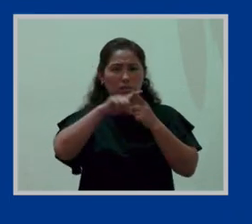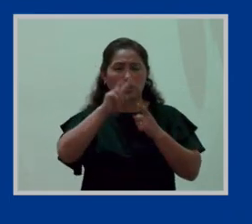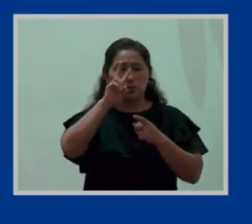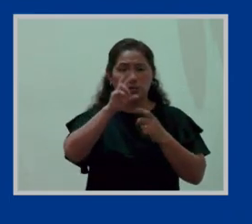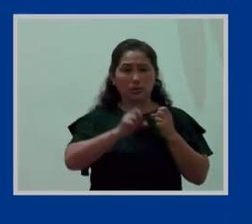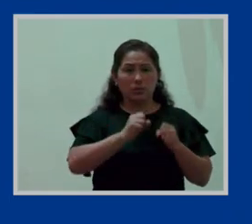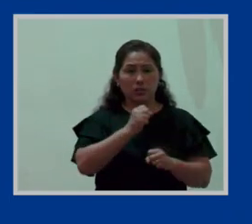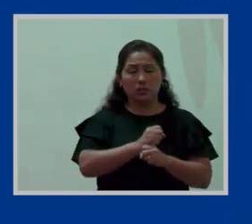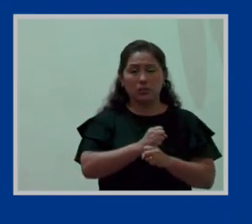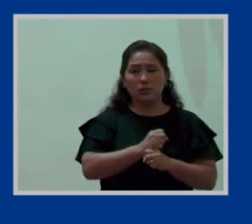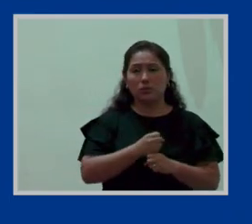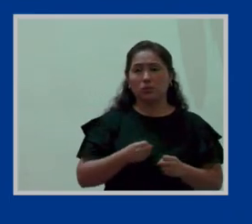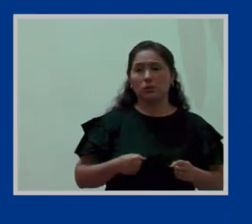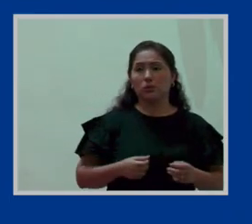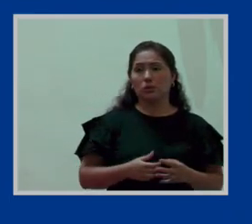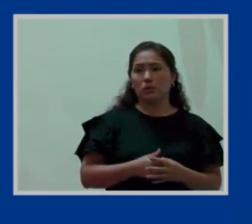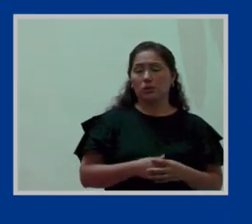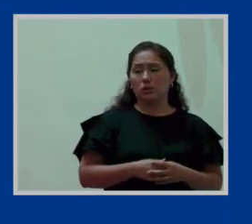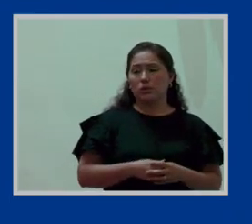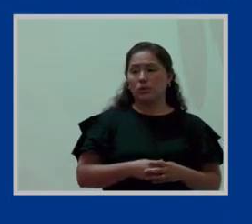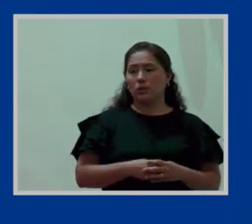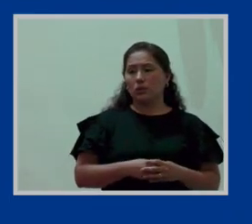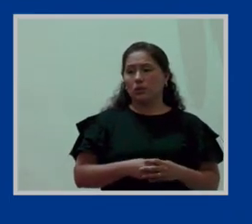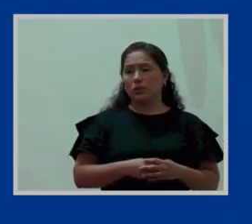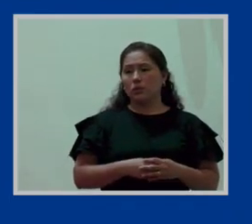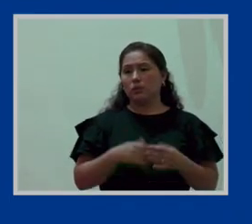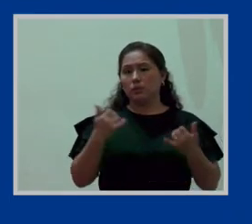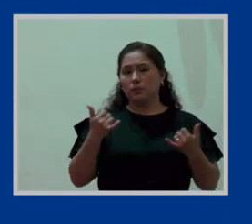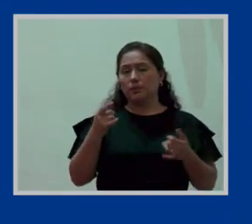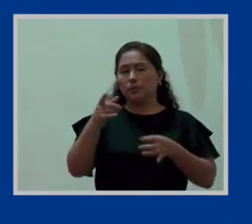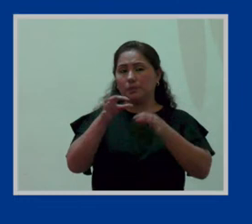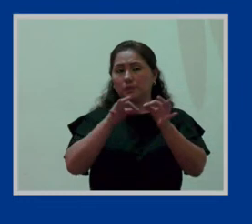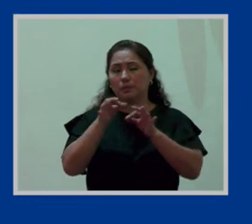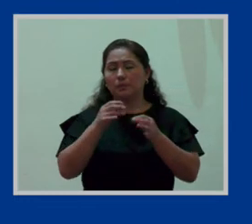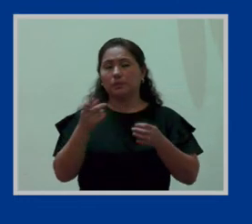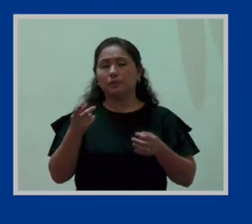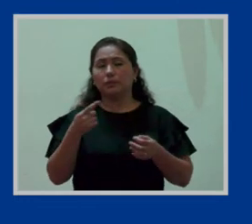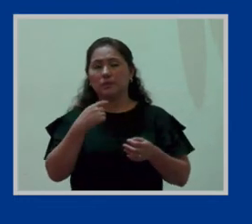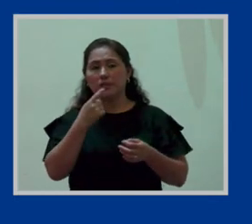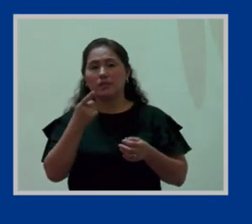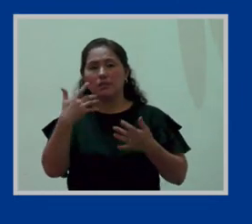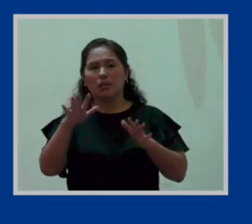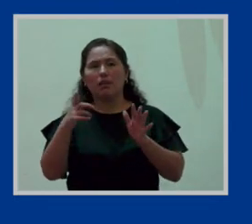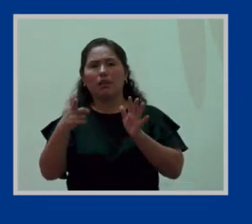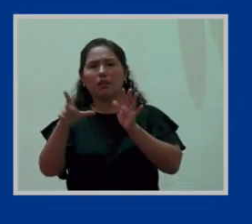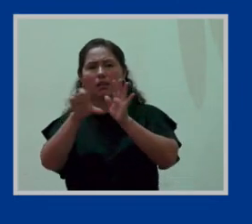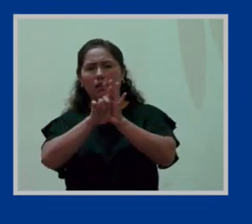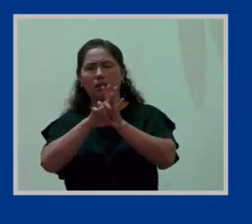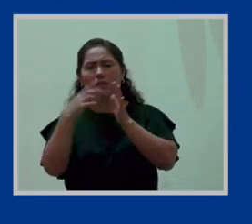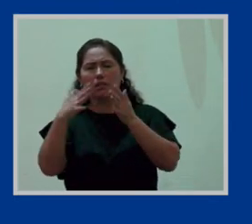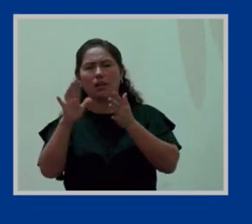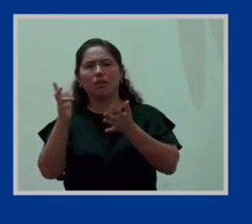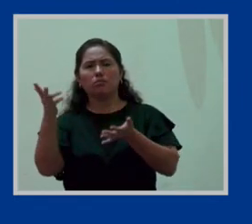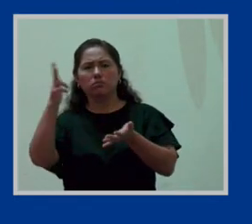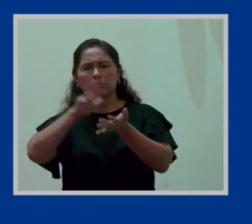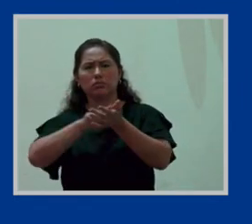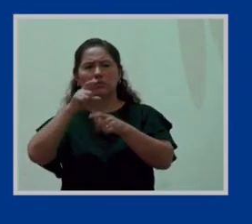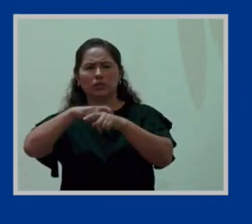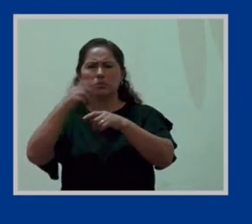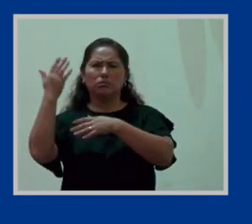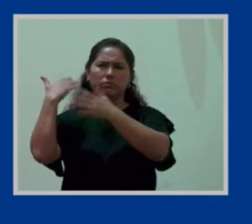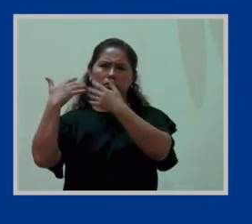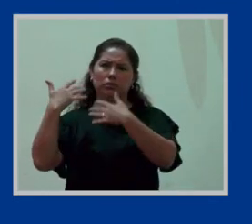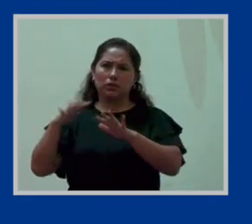Amigas, amigos la explicación que se dio en cuanto a la ley que estableció desde hace un buen tiempo atrás